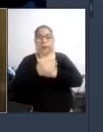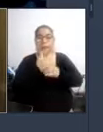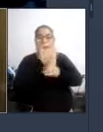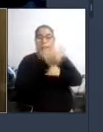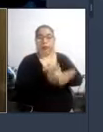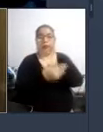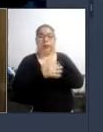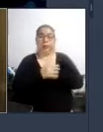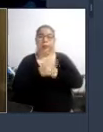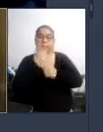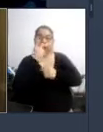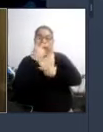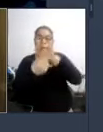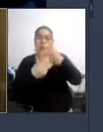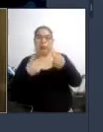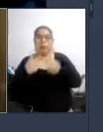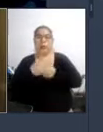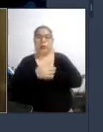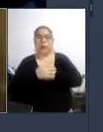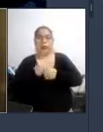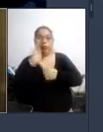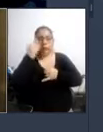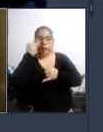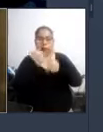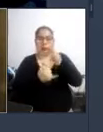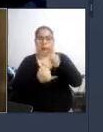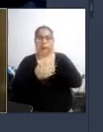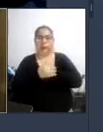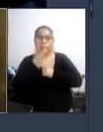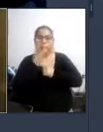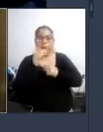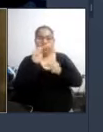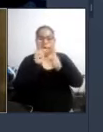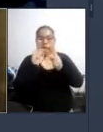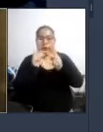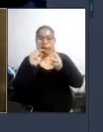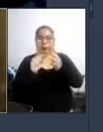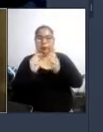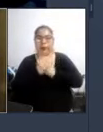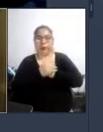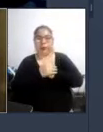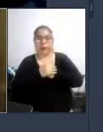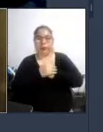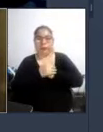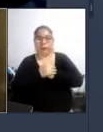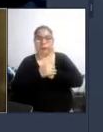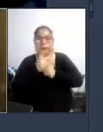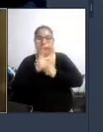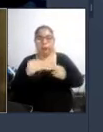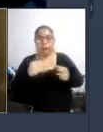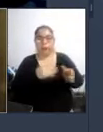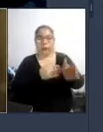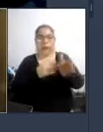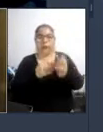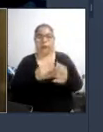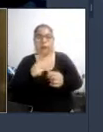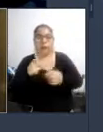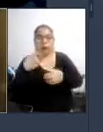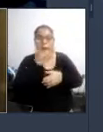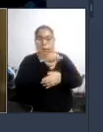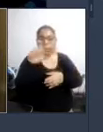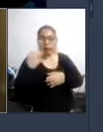ver y tratar creo fundamentalmente tres aspectos las rutas de acceso el mobiliario